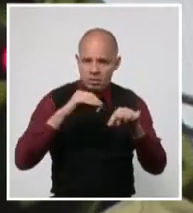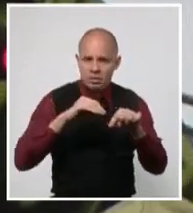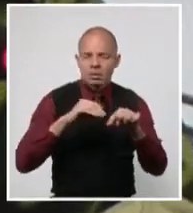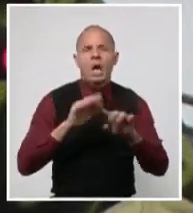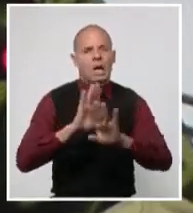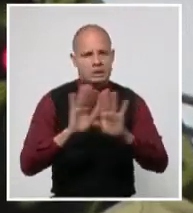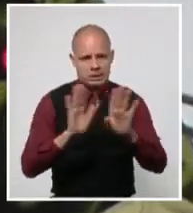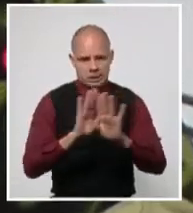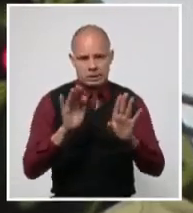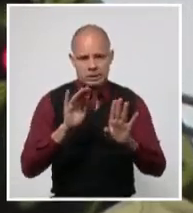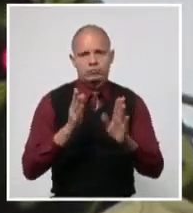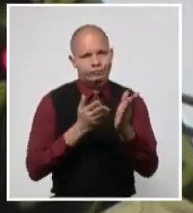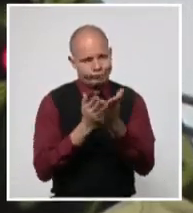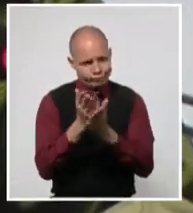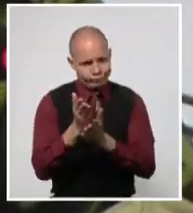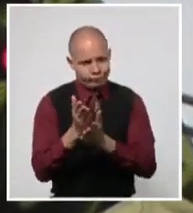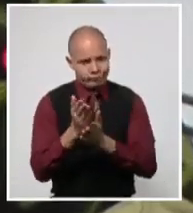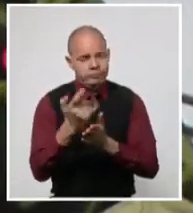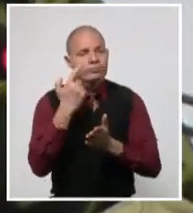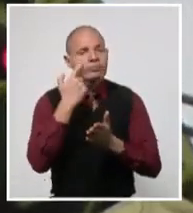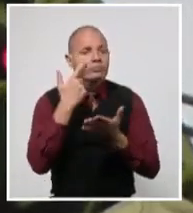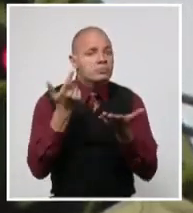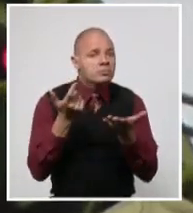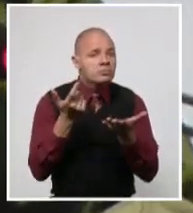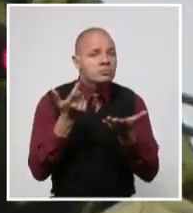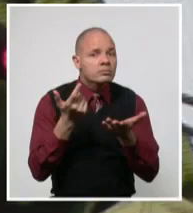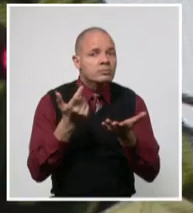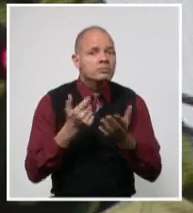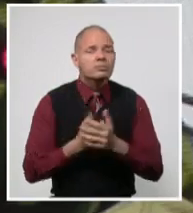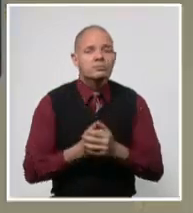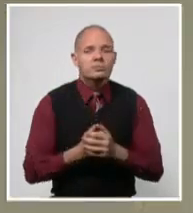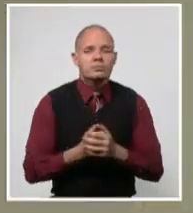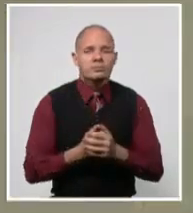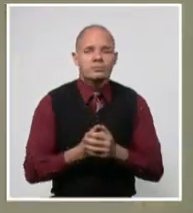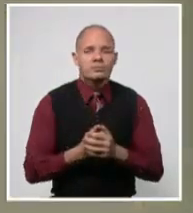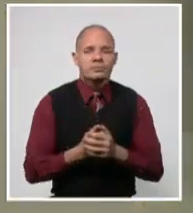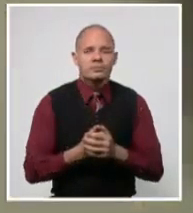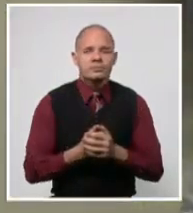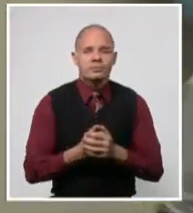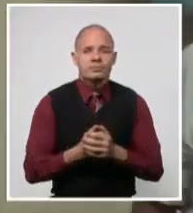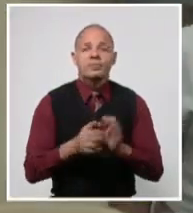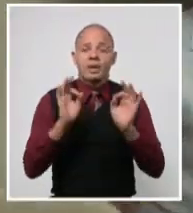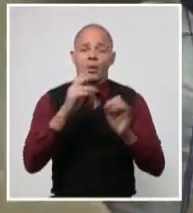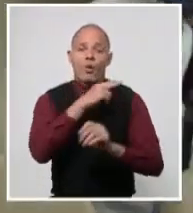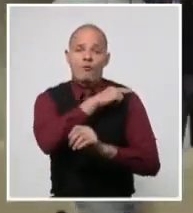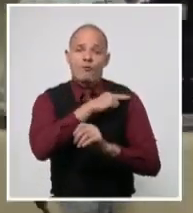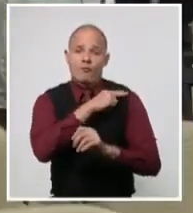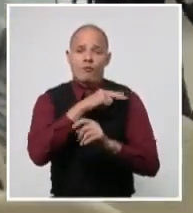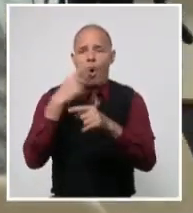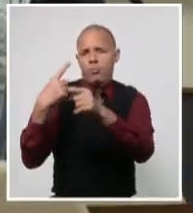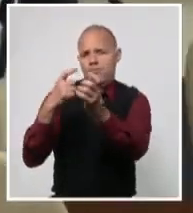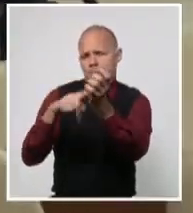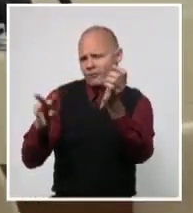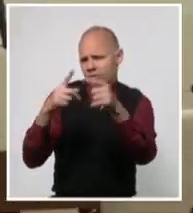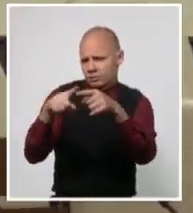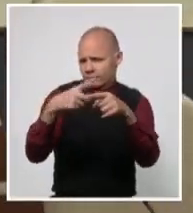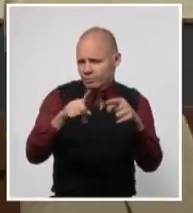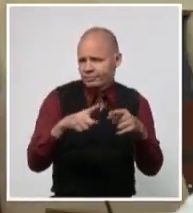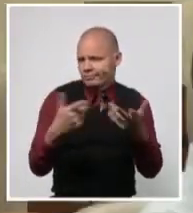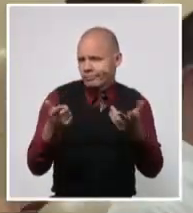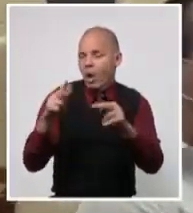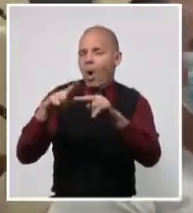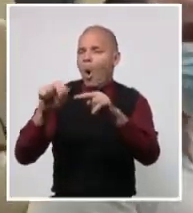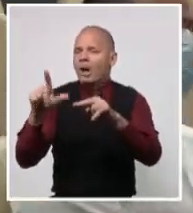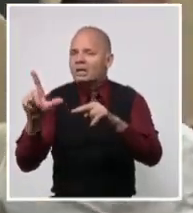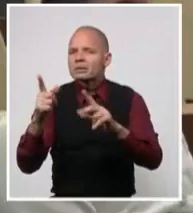definido a partir de la transmisión que hemos tenido en estos lugares. Las autoridades de Holguín, Las Tunas y Granma aseguran estar